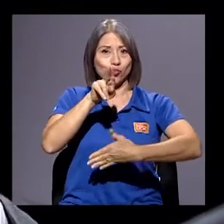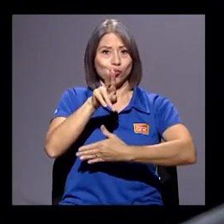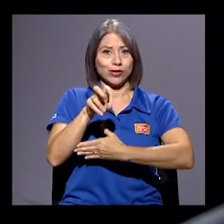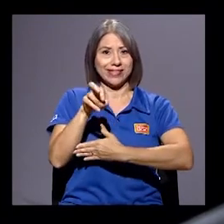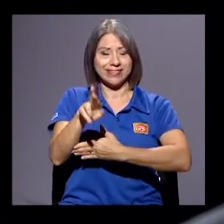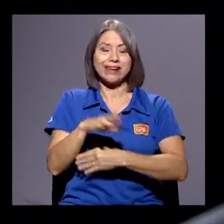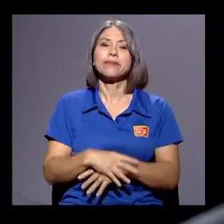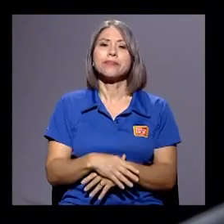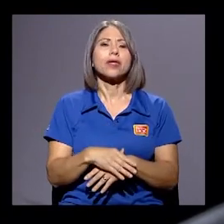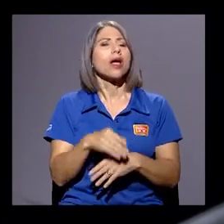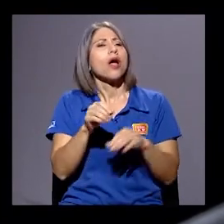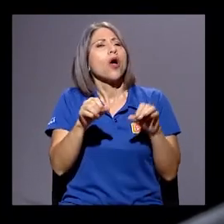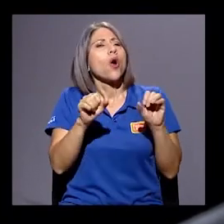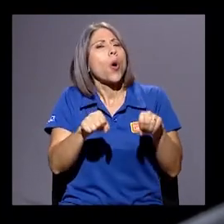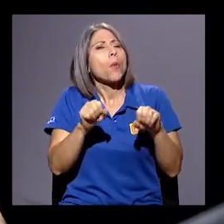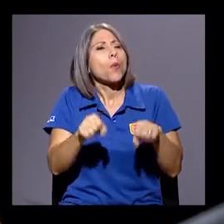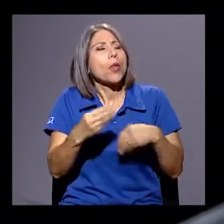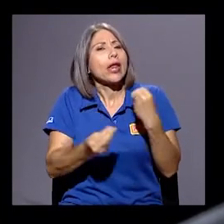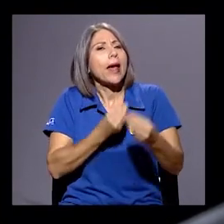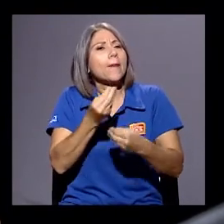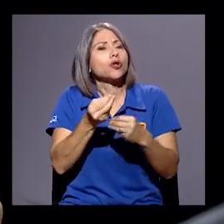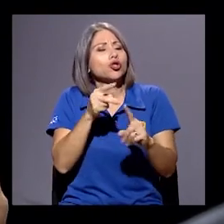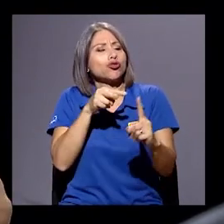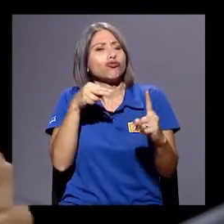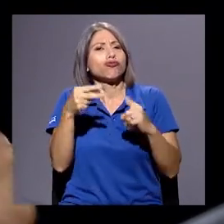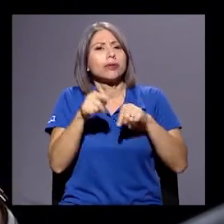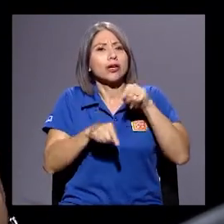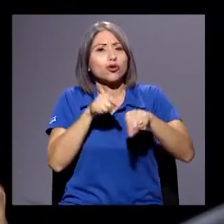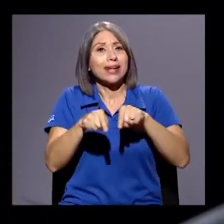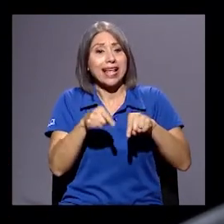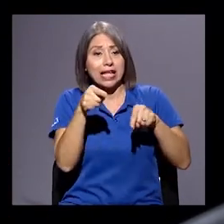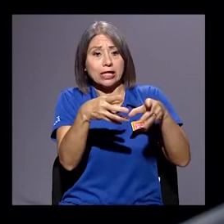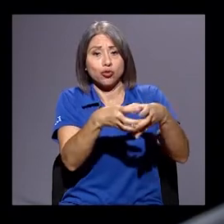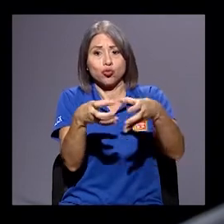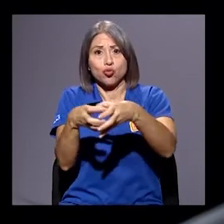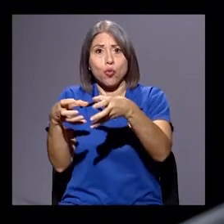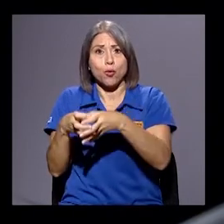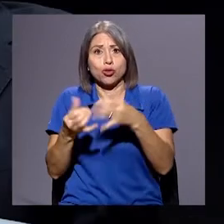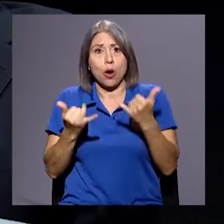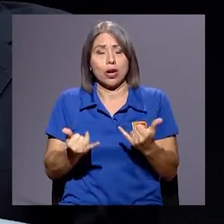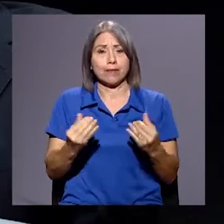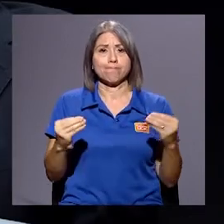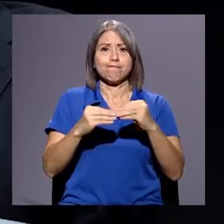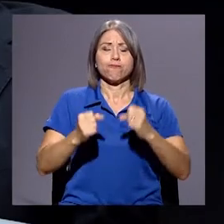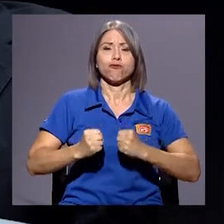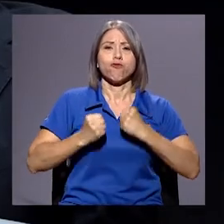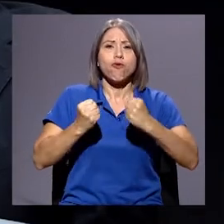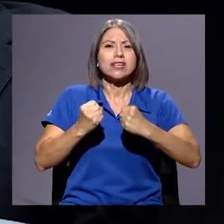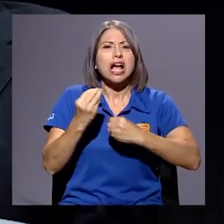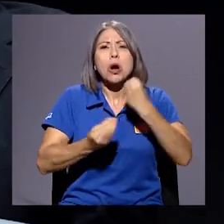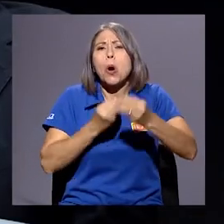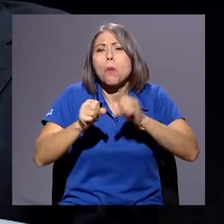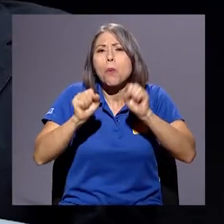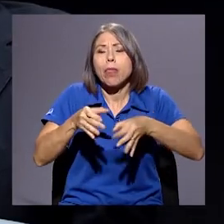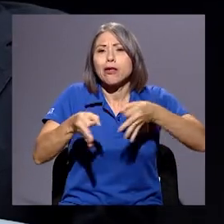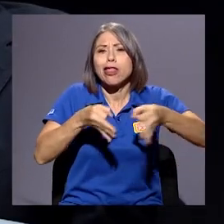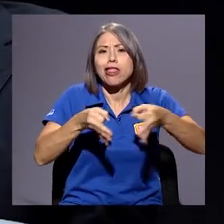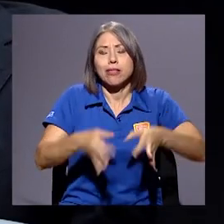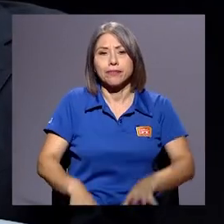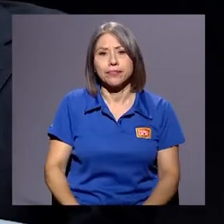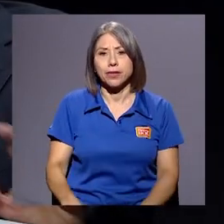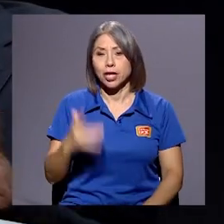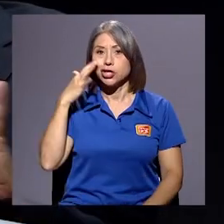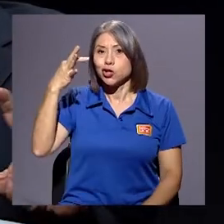crítica sobre todo de que estos grupos de un pronto a otro tomen mucha fuerza? ¿Cómo podemos definir eso? Yo creo que de nuevo